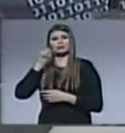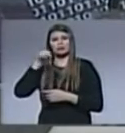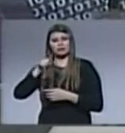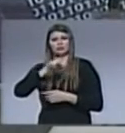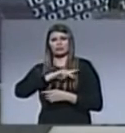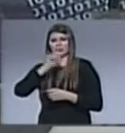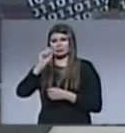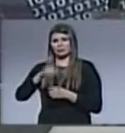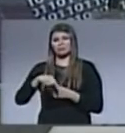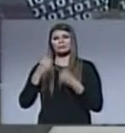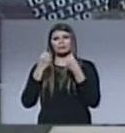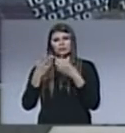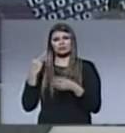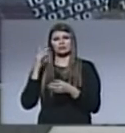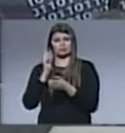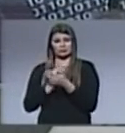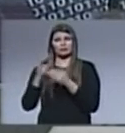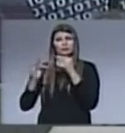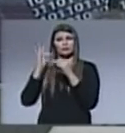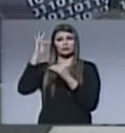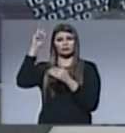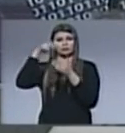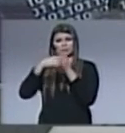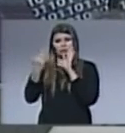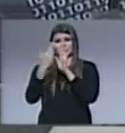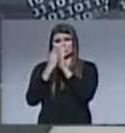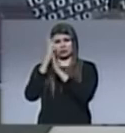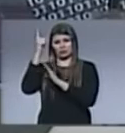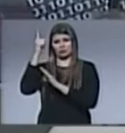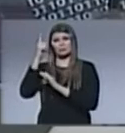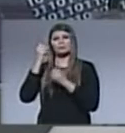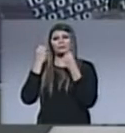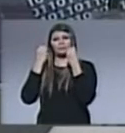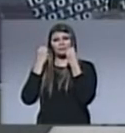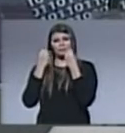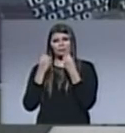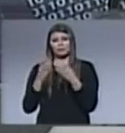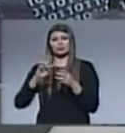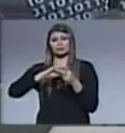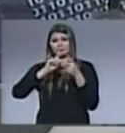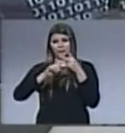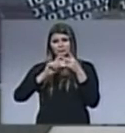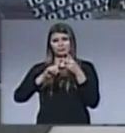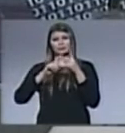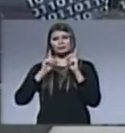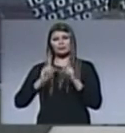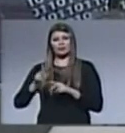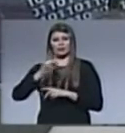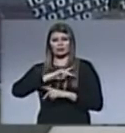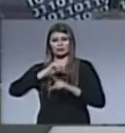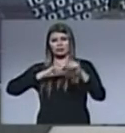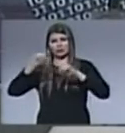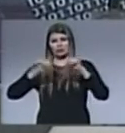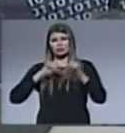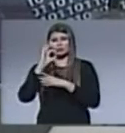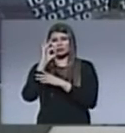haciendo mal y tendrá que rendir cuenta a Dios alguna vez. Segundo, el líder espiritual